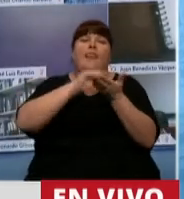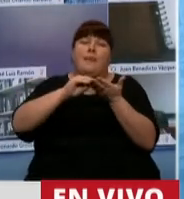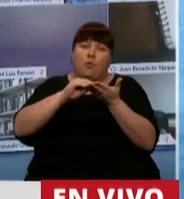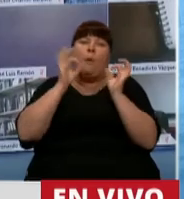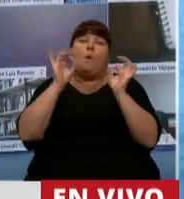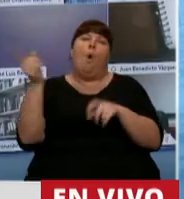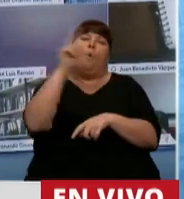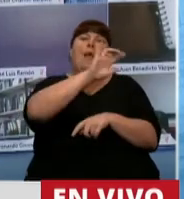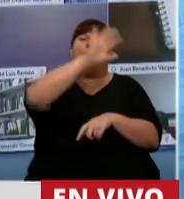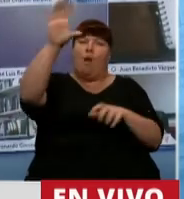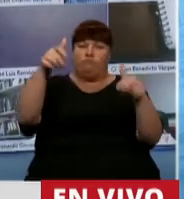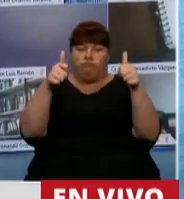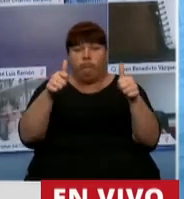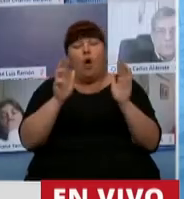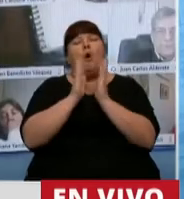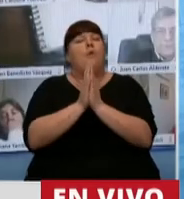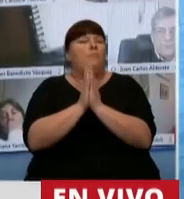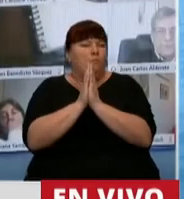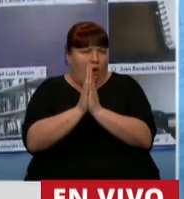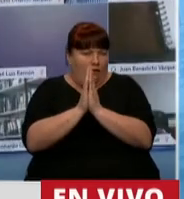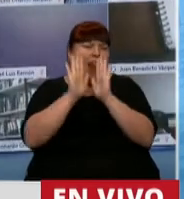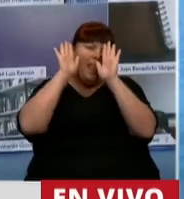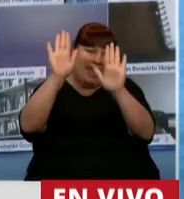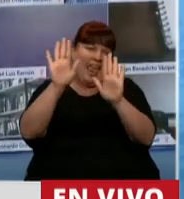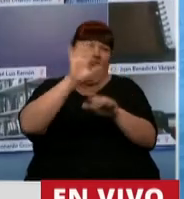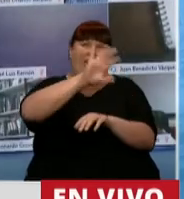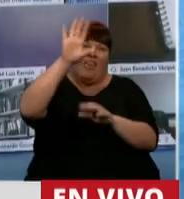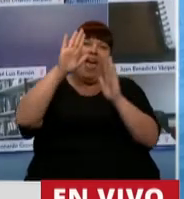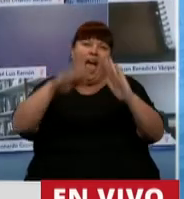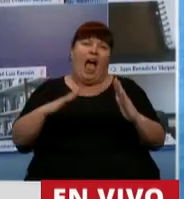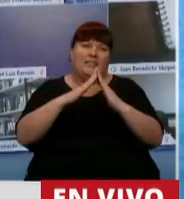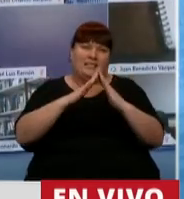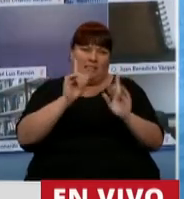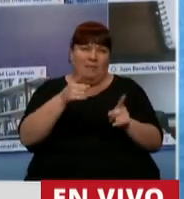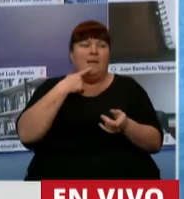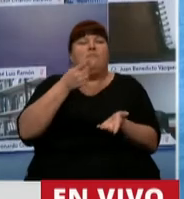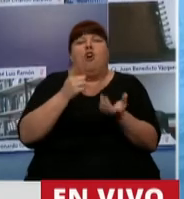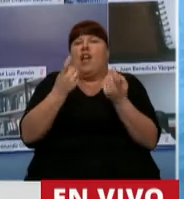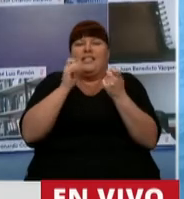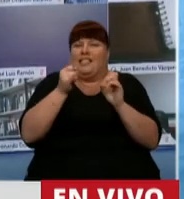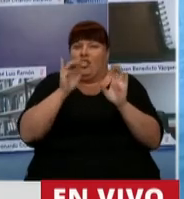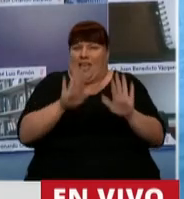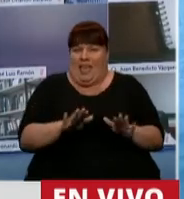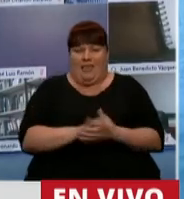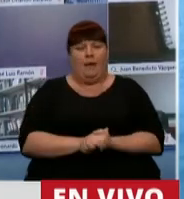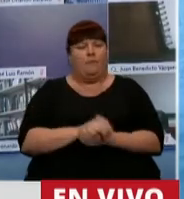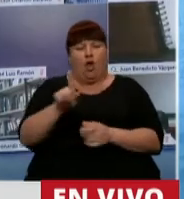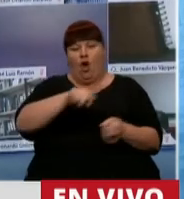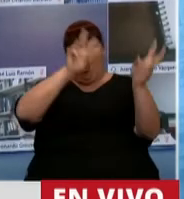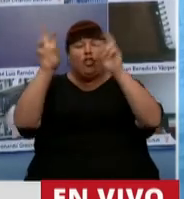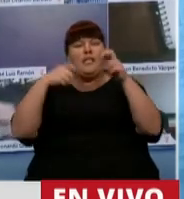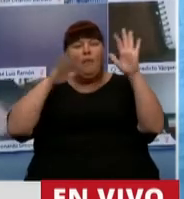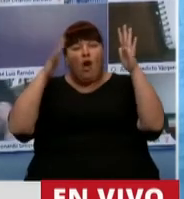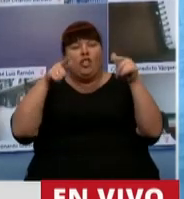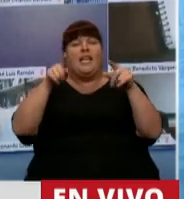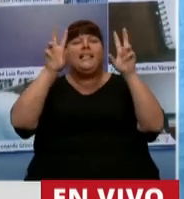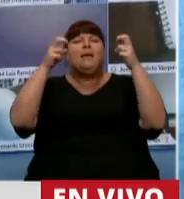mejor retorno a sus provincias y que por favor se queden en los aislamientos que se les necesita. La otra cosa que celebro es